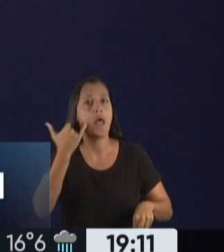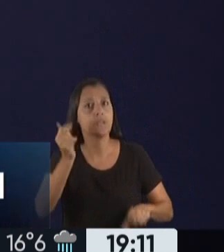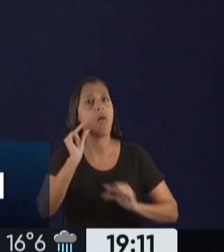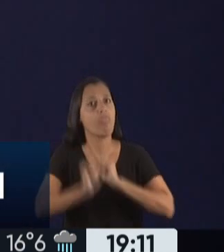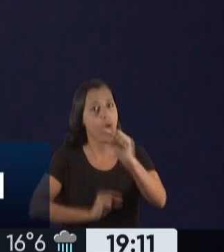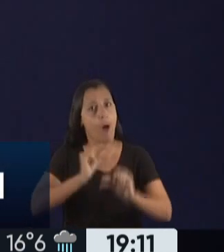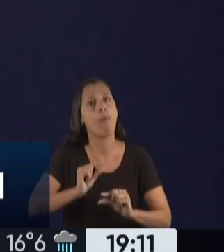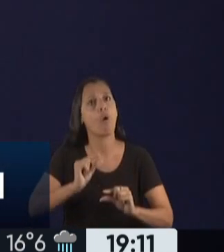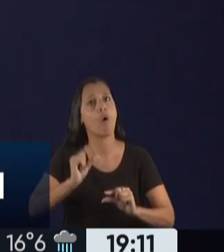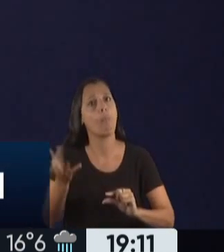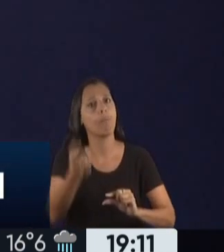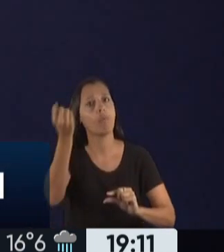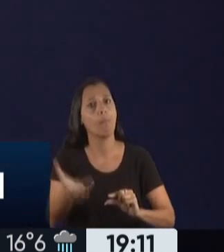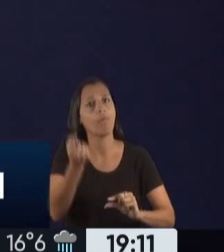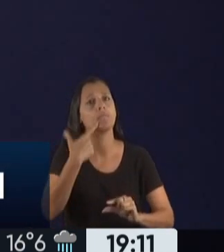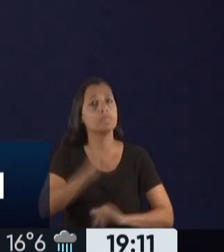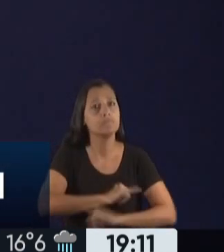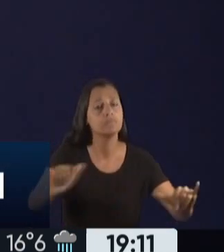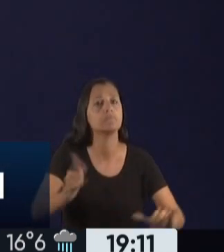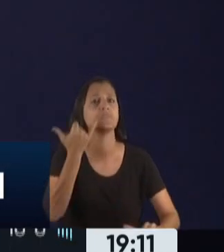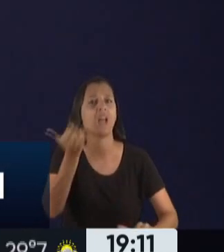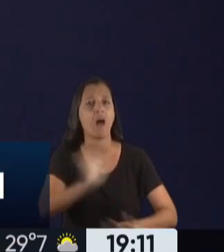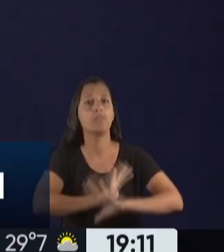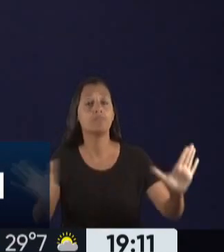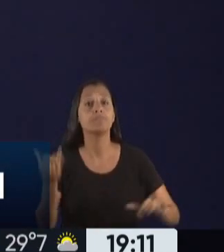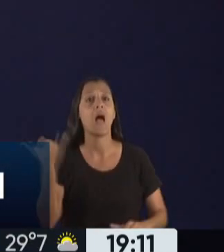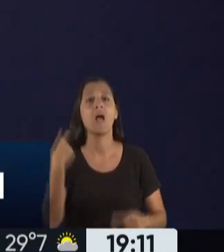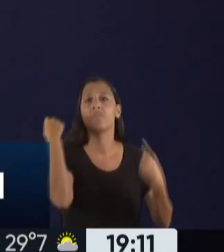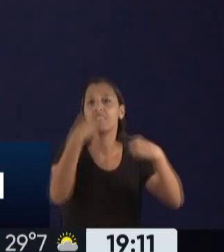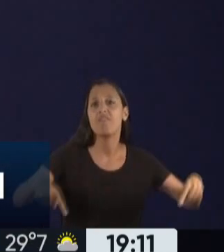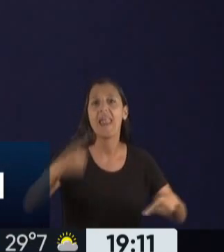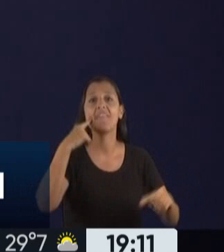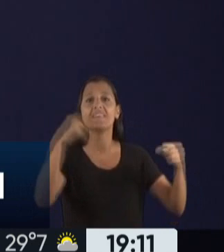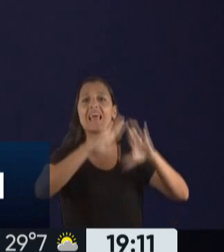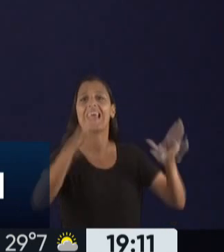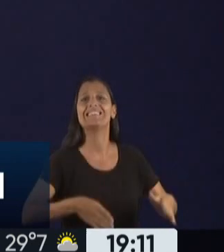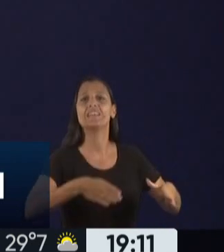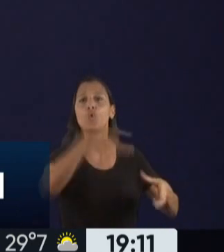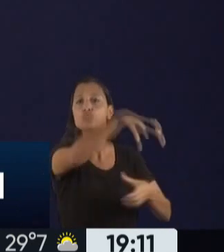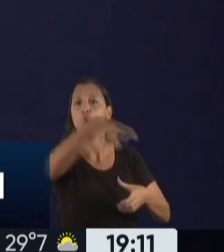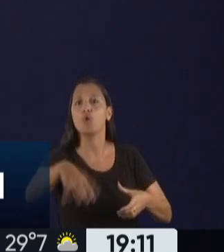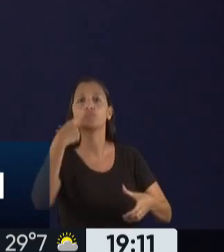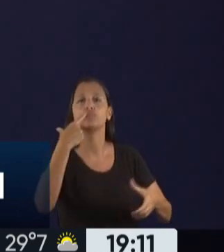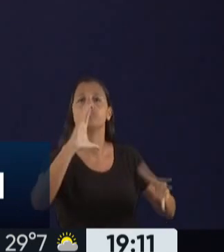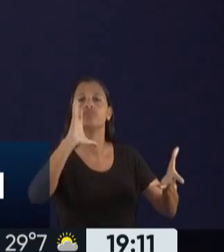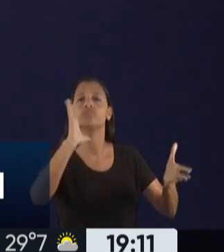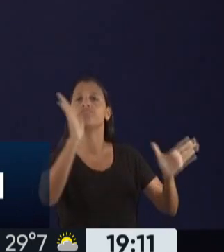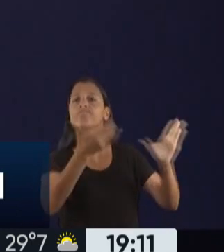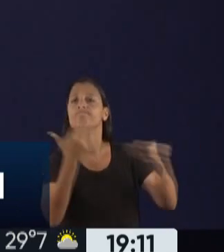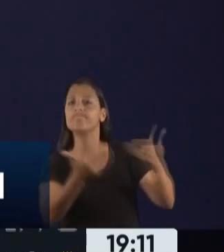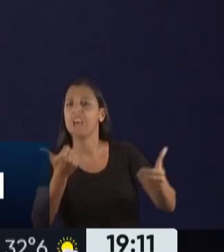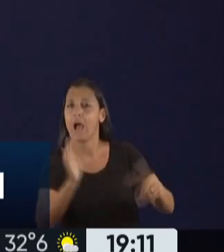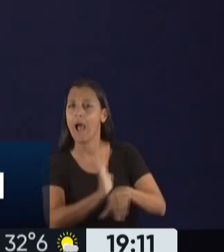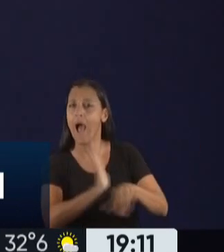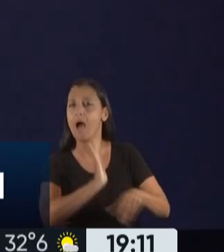pasos para avanzar en el desmantelamiento de diferentes institutos que efectivamente no sirven,